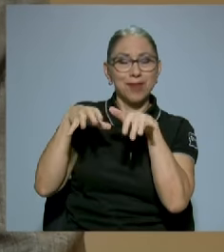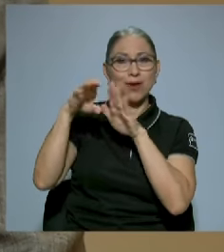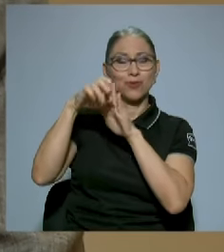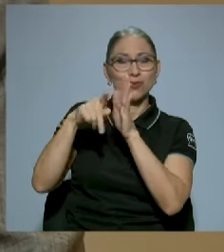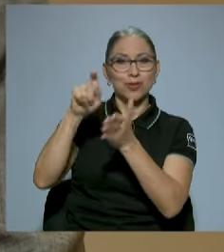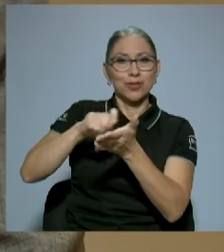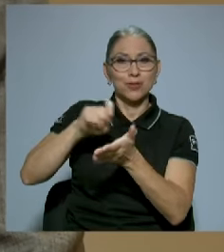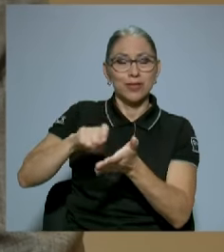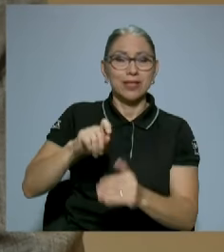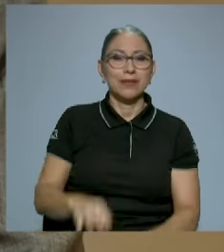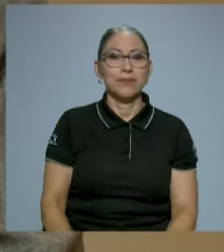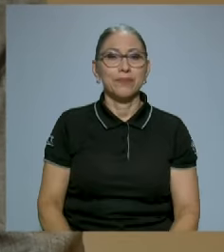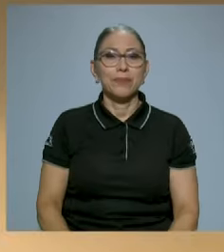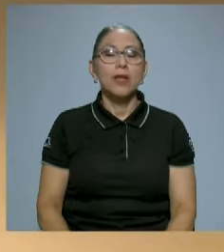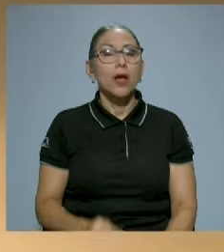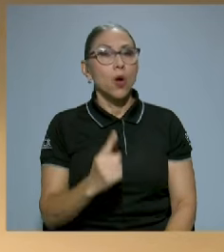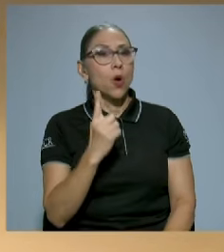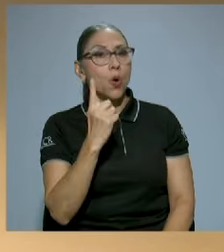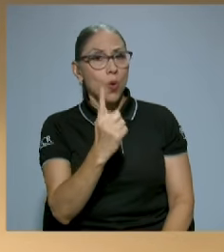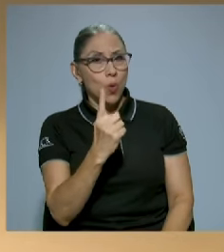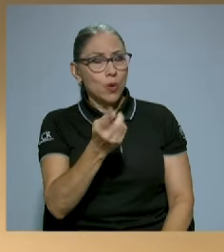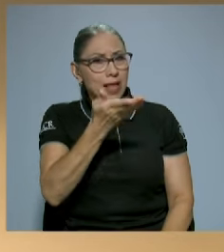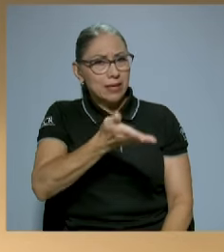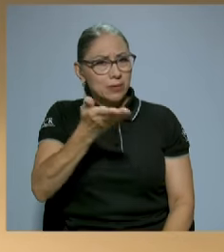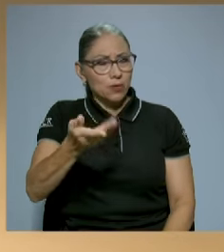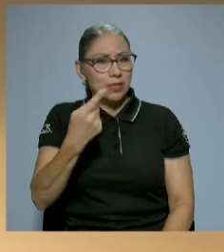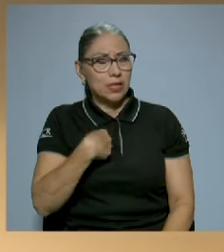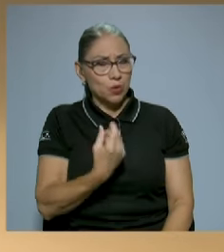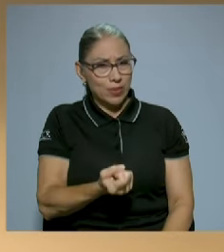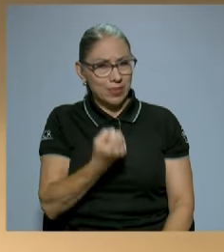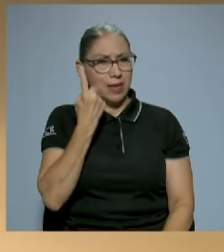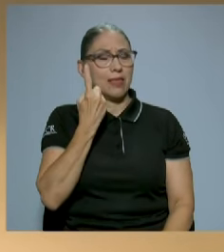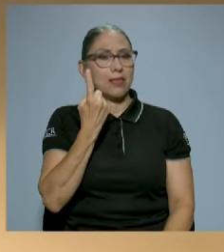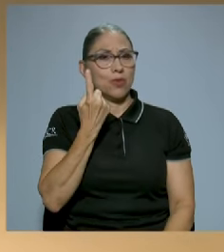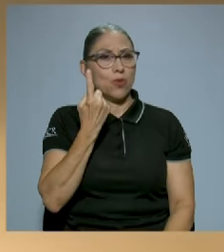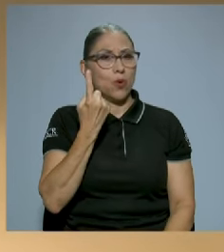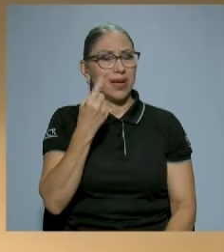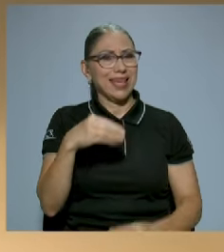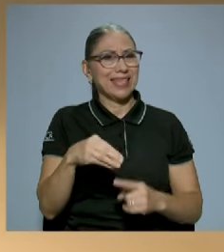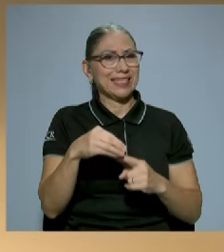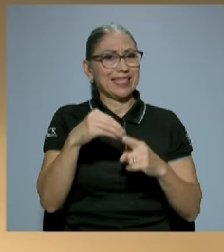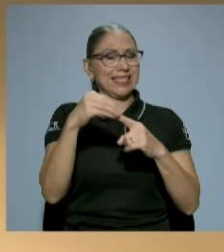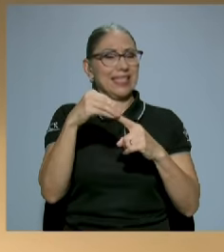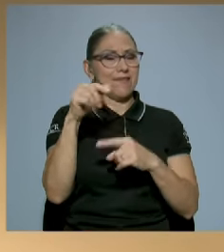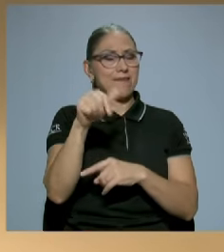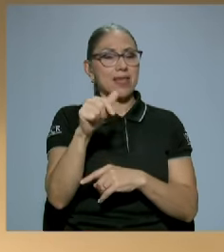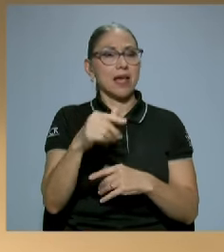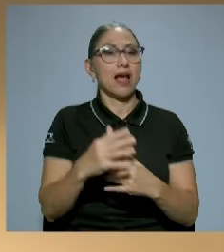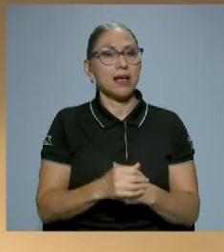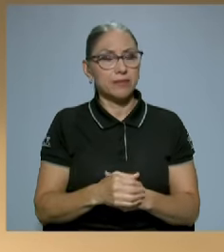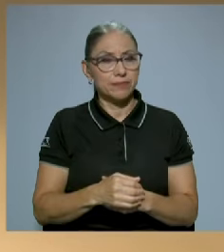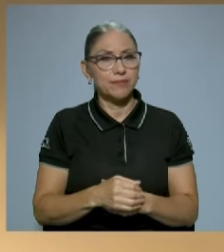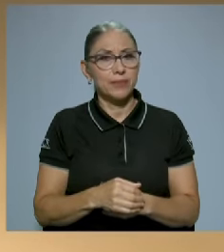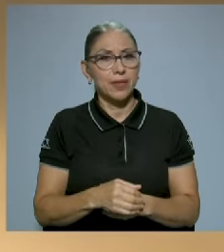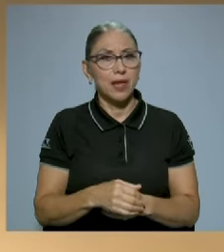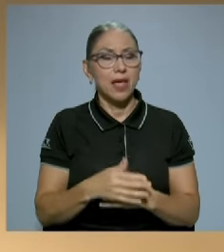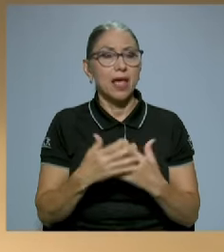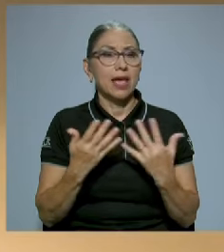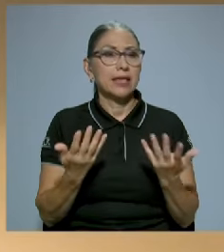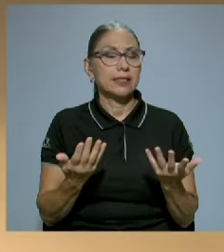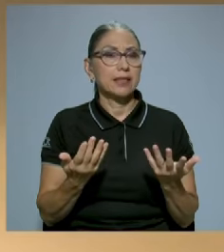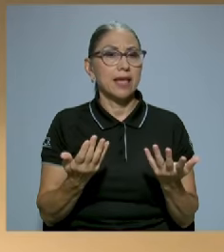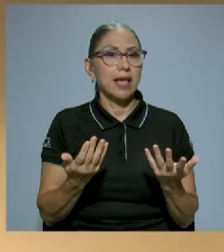Uno de los detalles que yo entiendo que es significativo es que